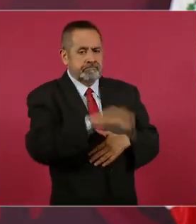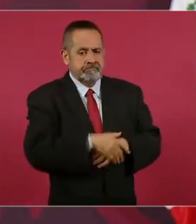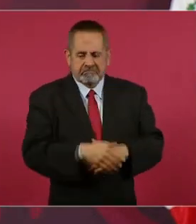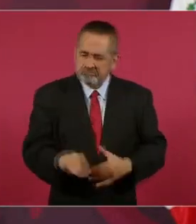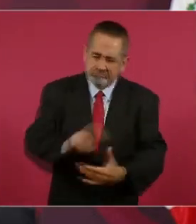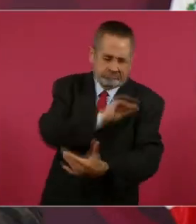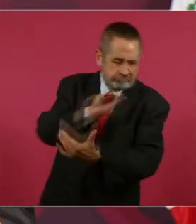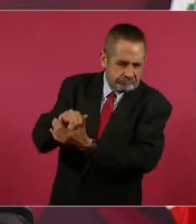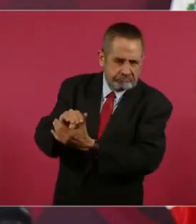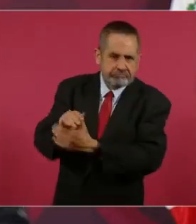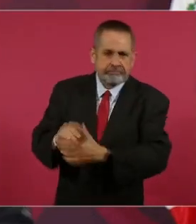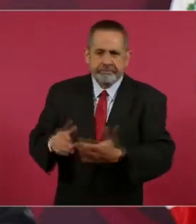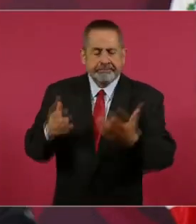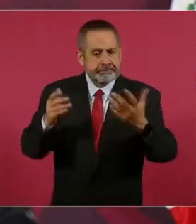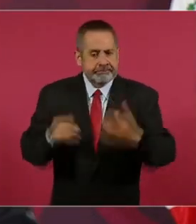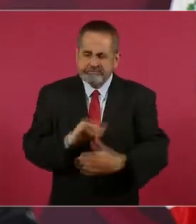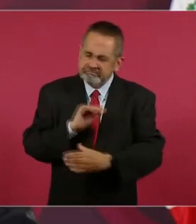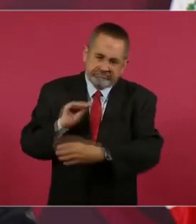palo.